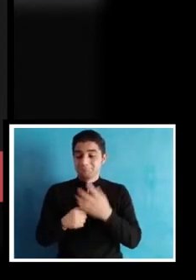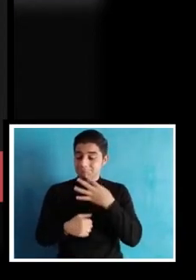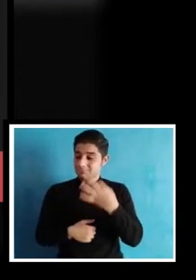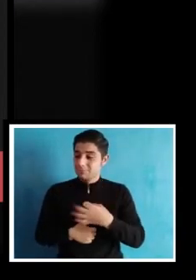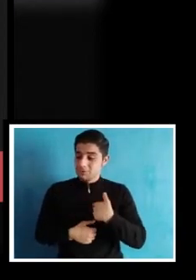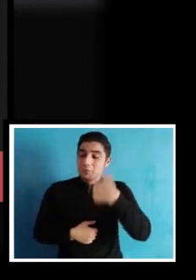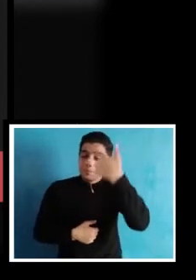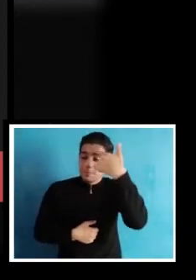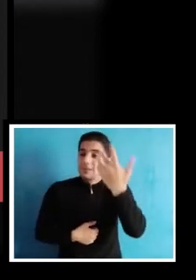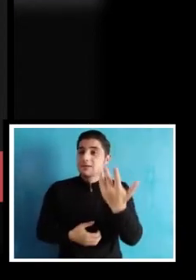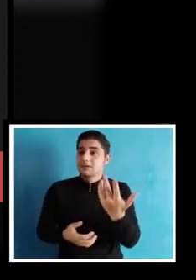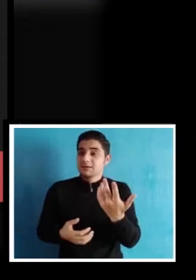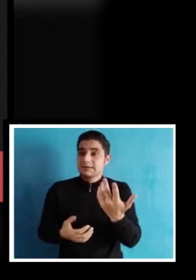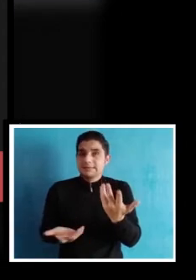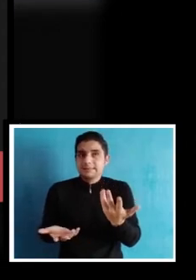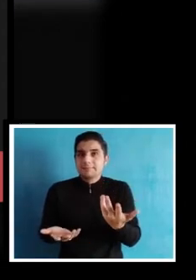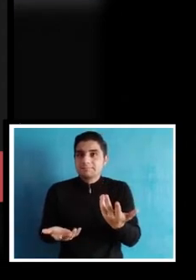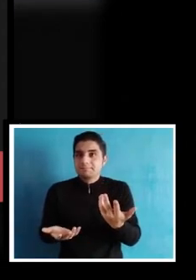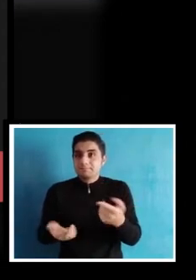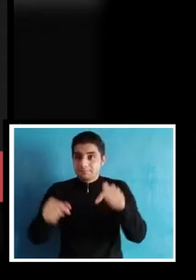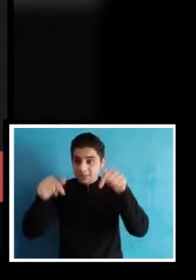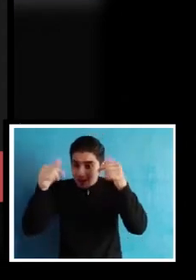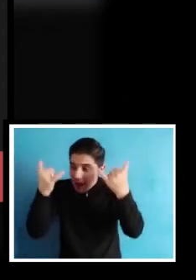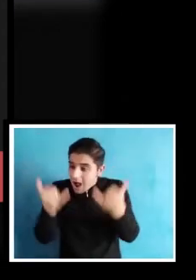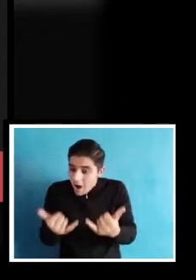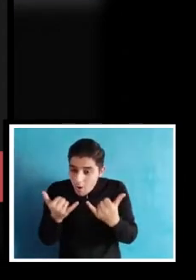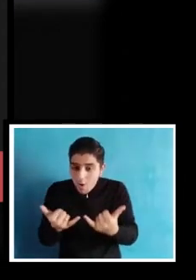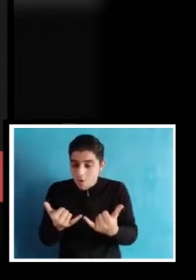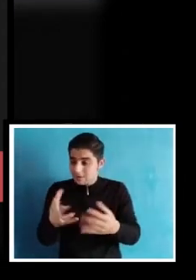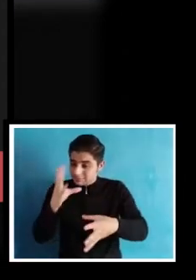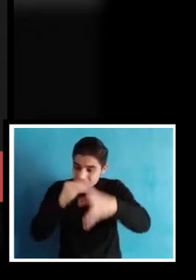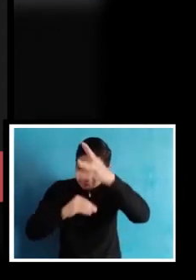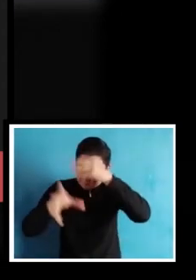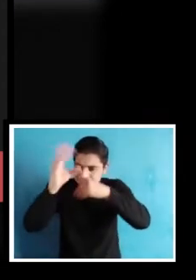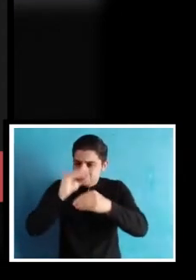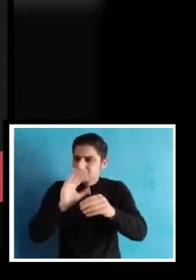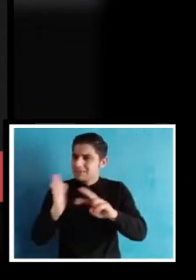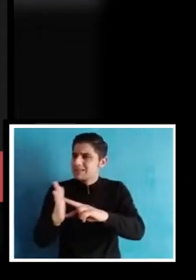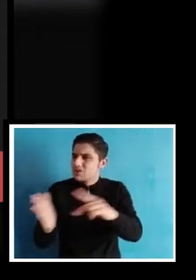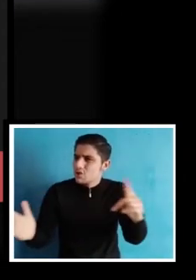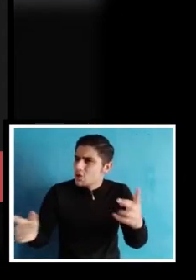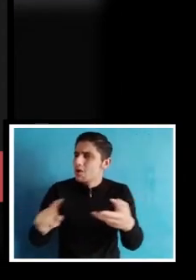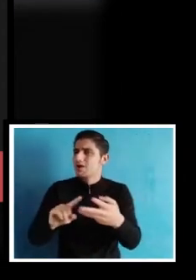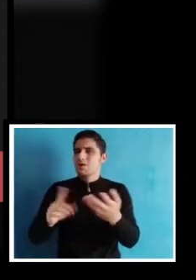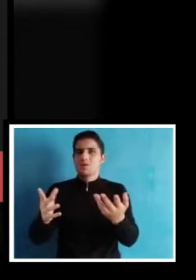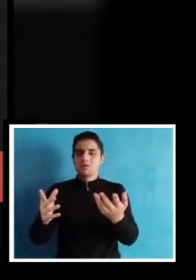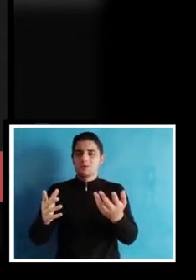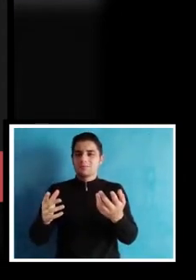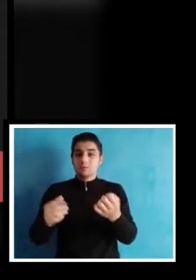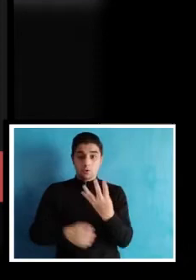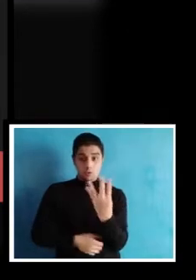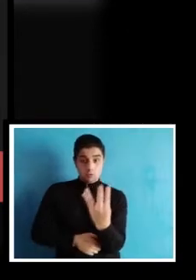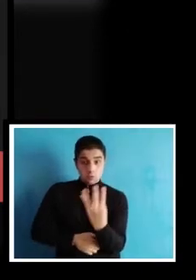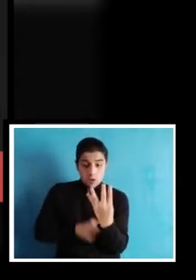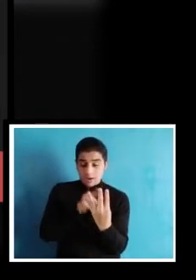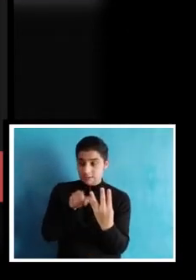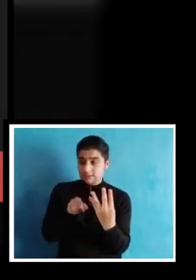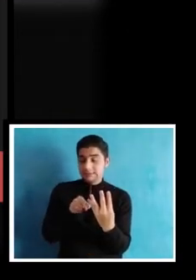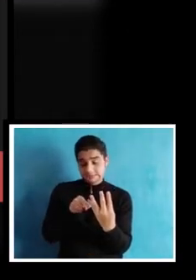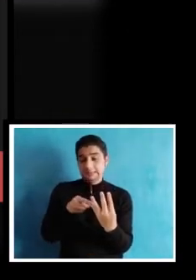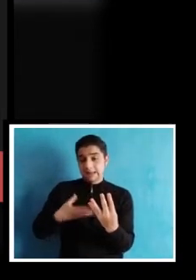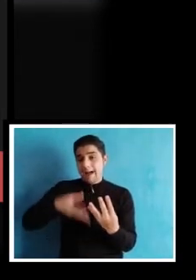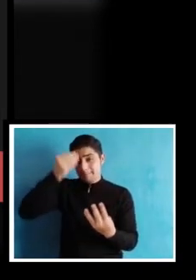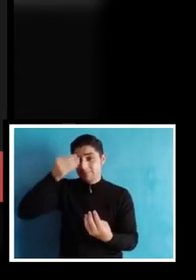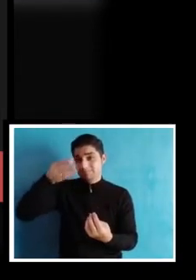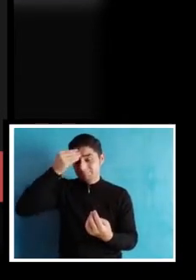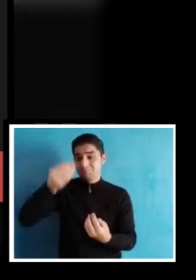con otros. Creo que en toda esta parte de aprendizaje tecnológico, los cuatro hemos